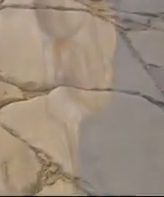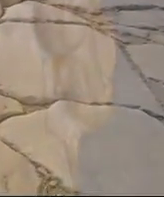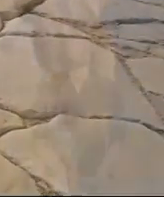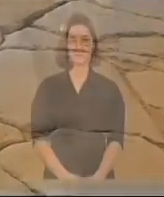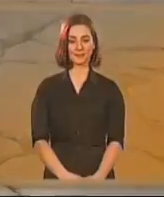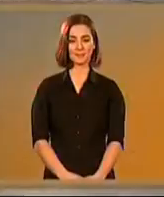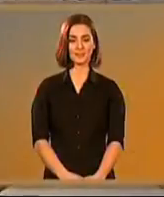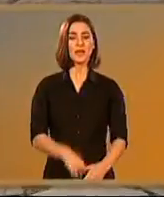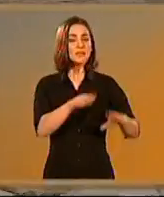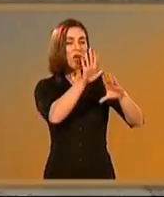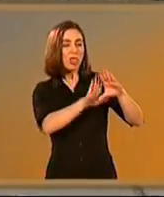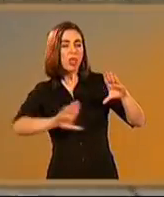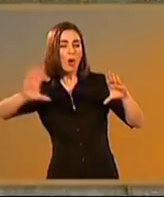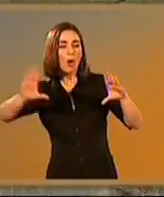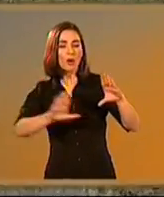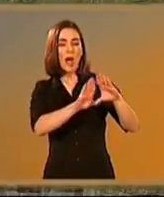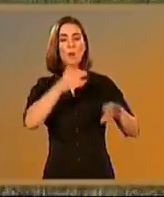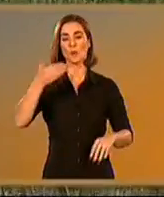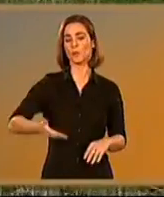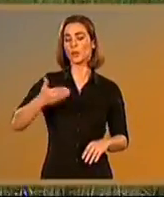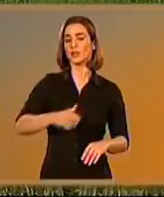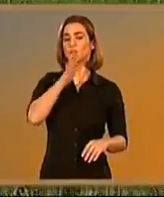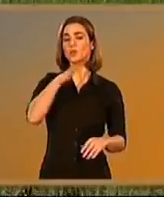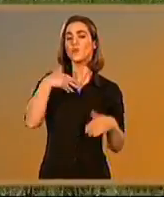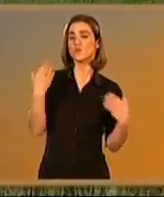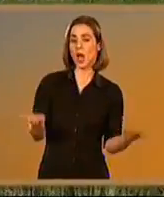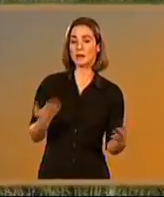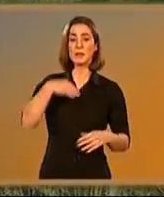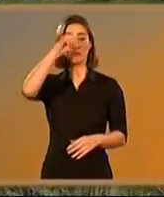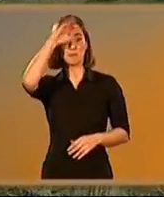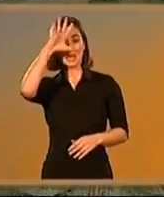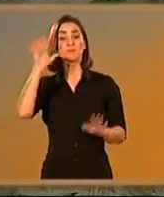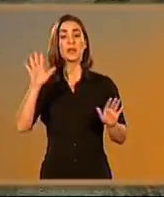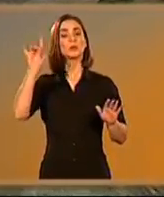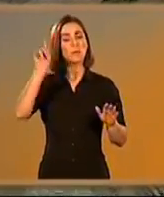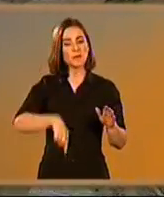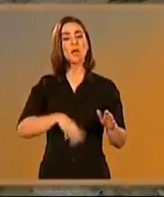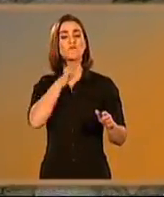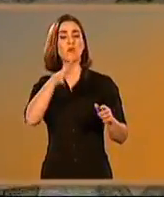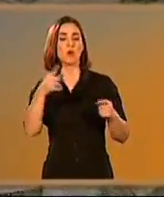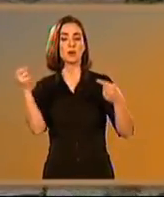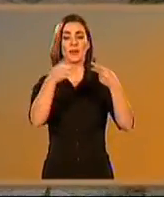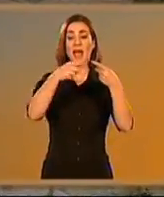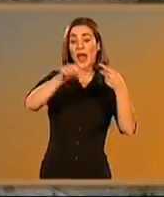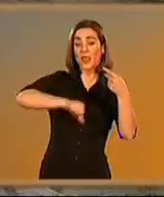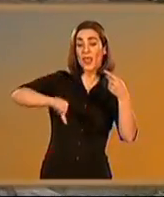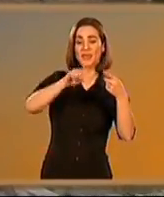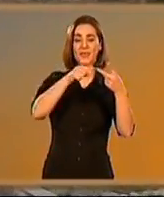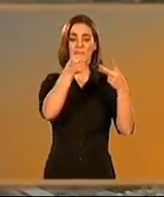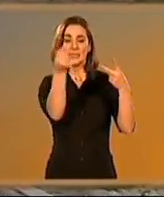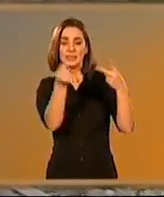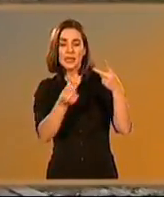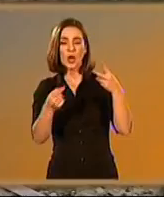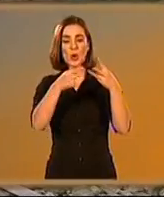Y es que su extraordinaria riqueza minera, sumada a fertilidad de sus tierras productoras de aceite, trigo y vino, la famosa